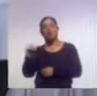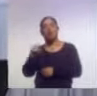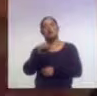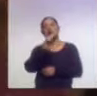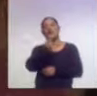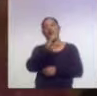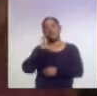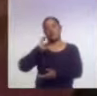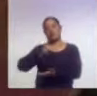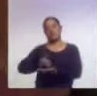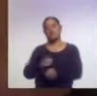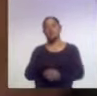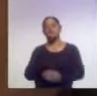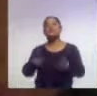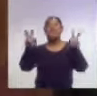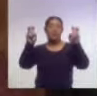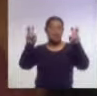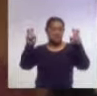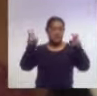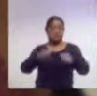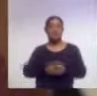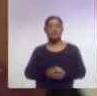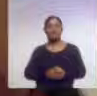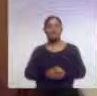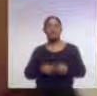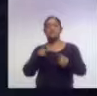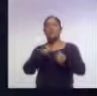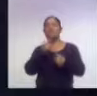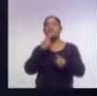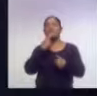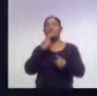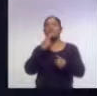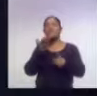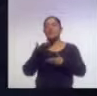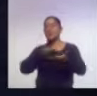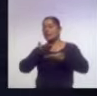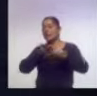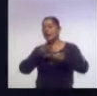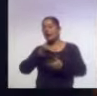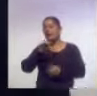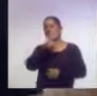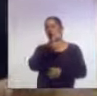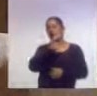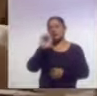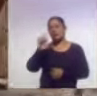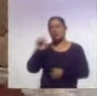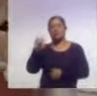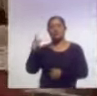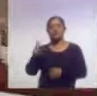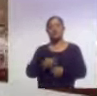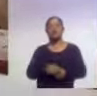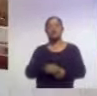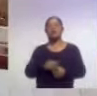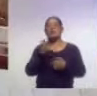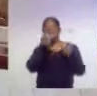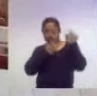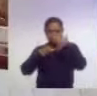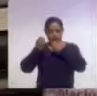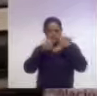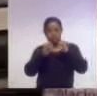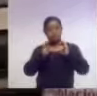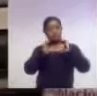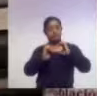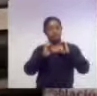temas que destacaron en la capacitación fueron funciones y servicios del Consejo Estatal de Población, Estrategia Estatal para la Prevención del